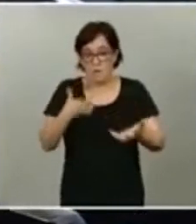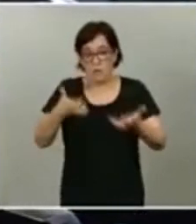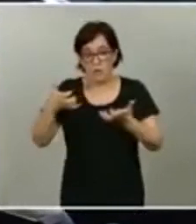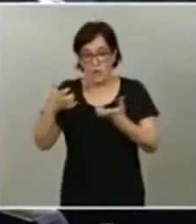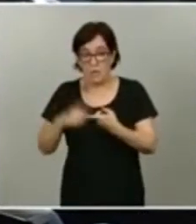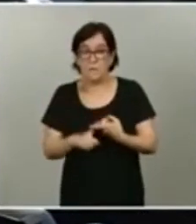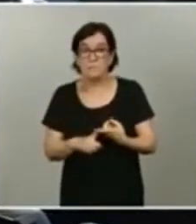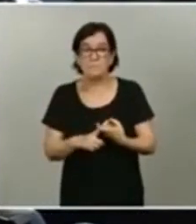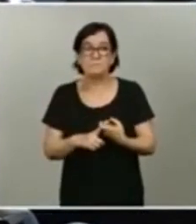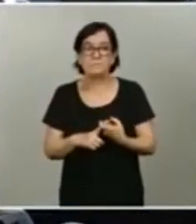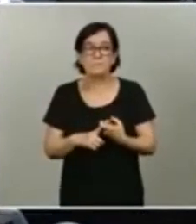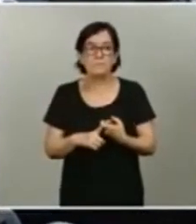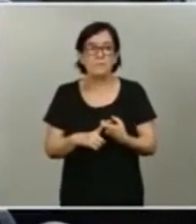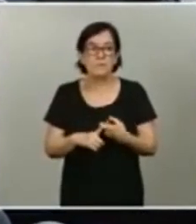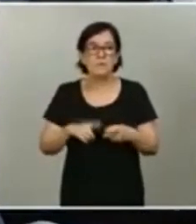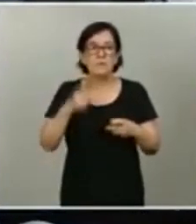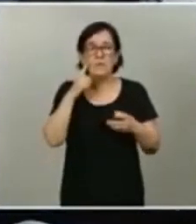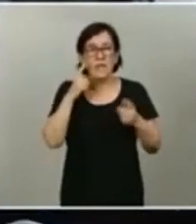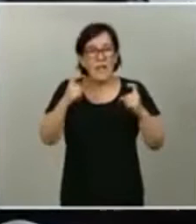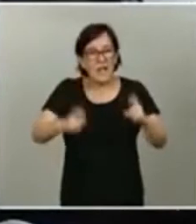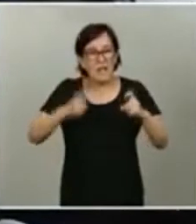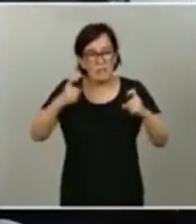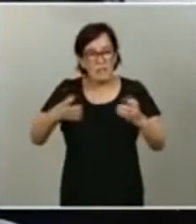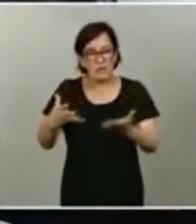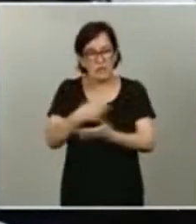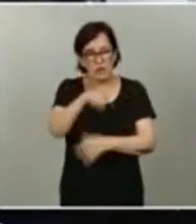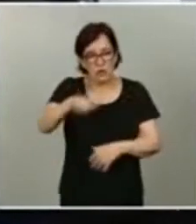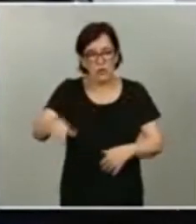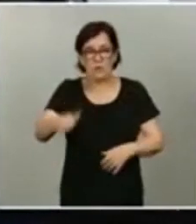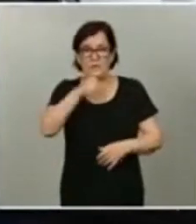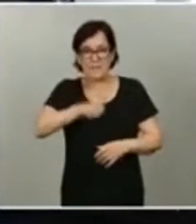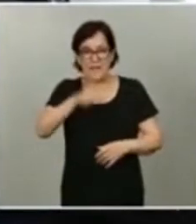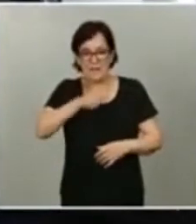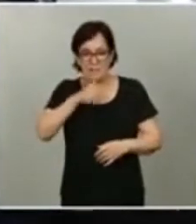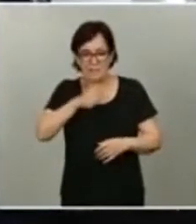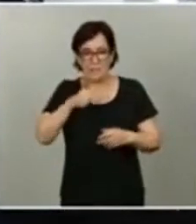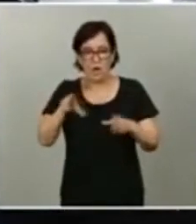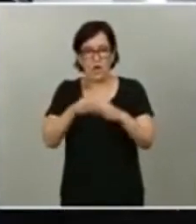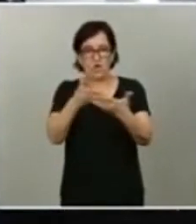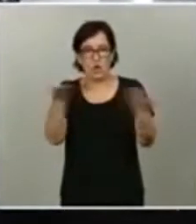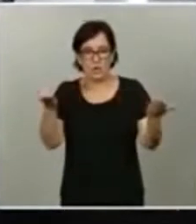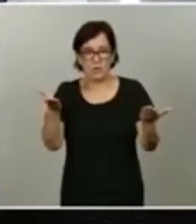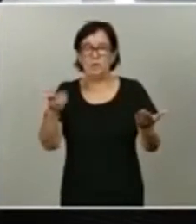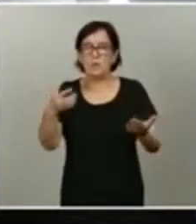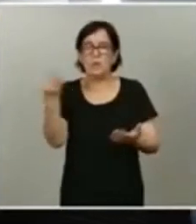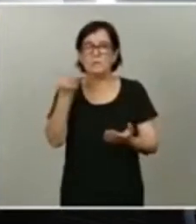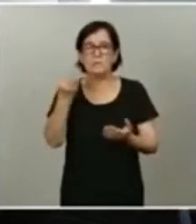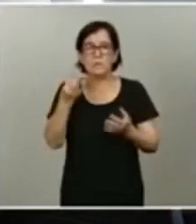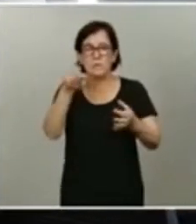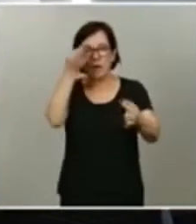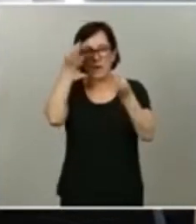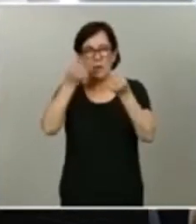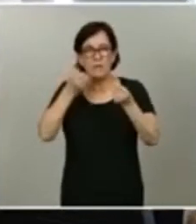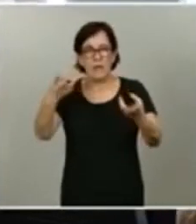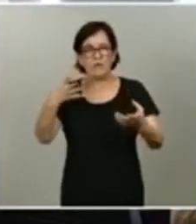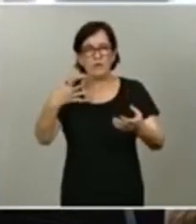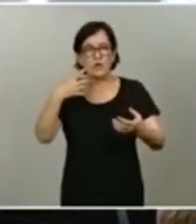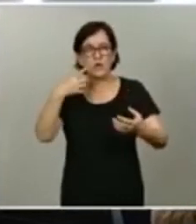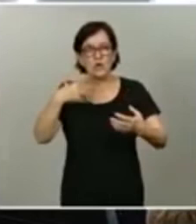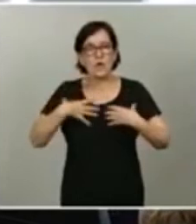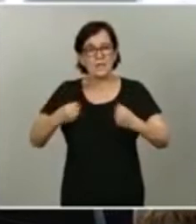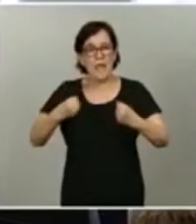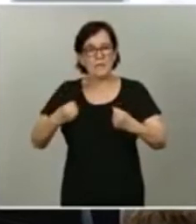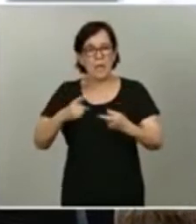con el esfuerzo de todos, con el sacrificio del conjunto de la sociedad, tenemos unos datos sanitarios que nos permiten